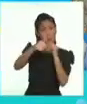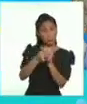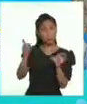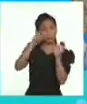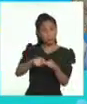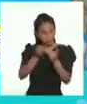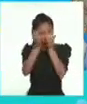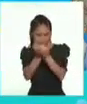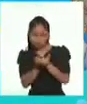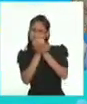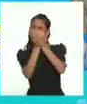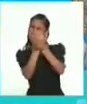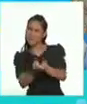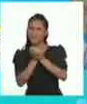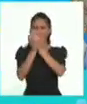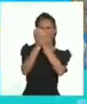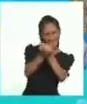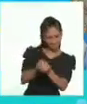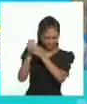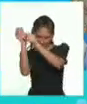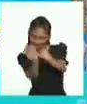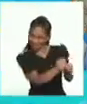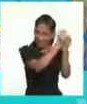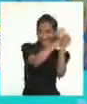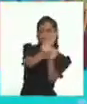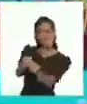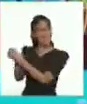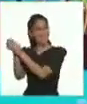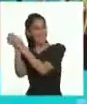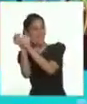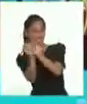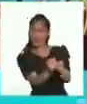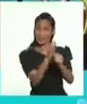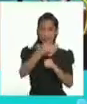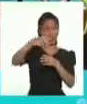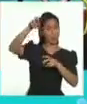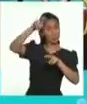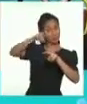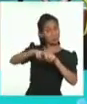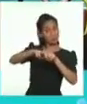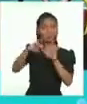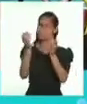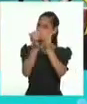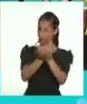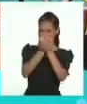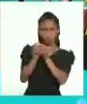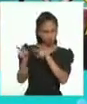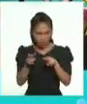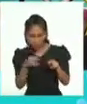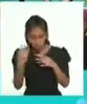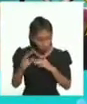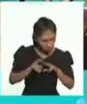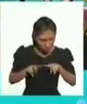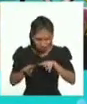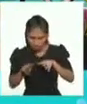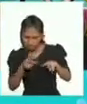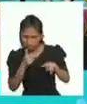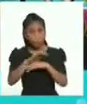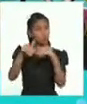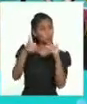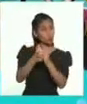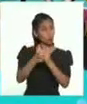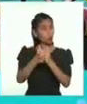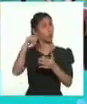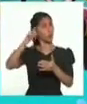bote deseando una gran aventura. Cuando llegamos al sitio de buceo, revisamos cuidadosamente